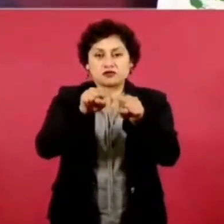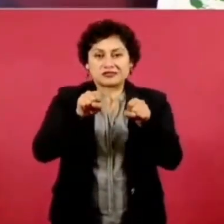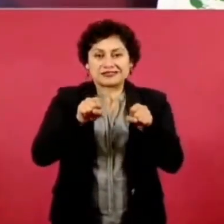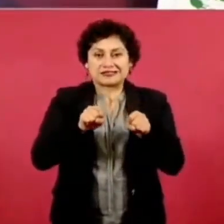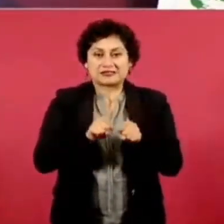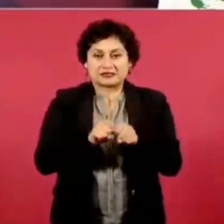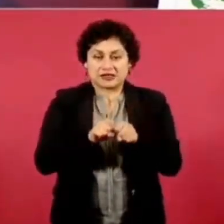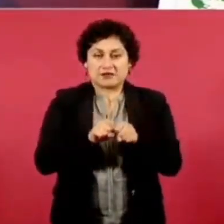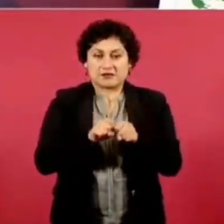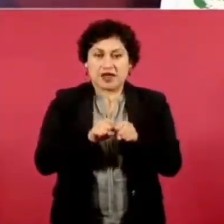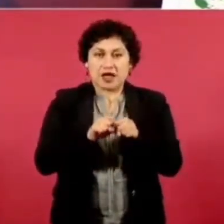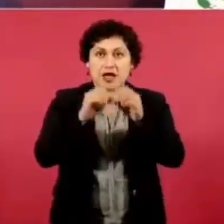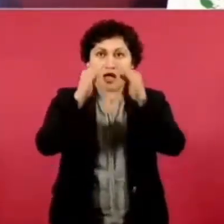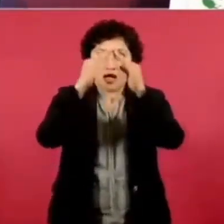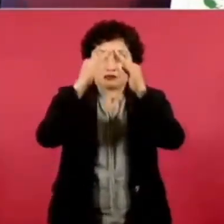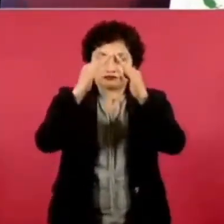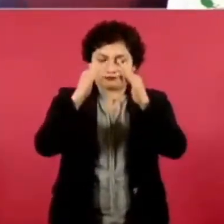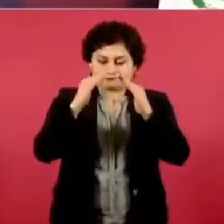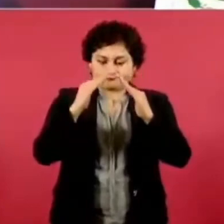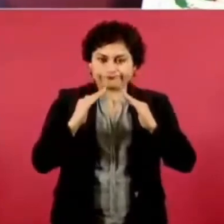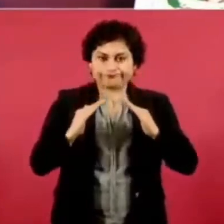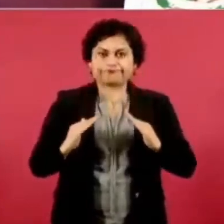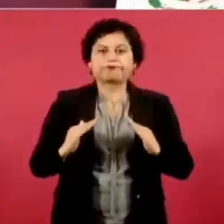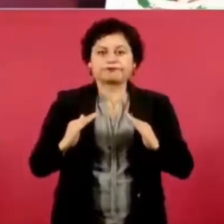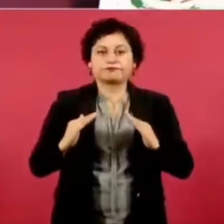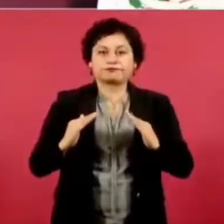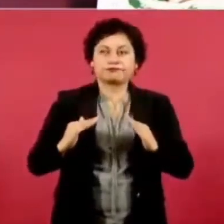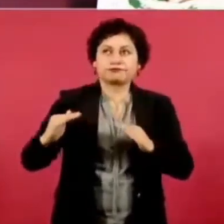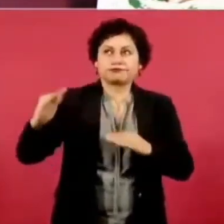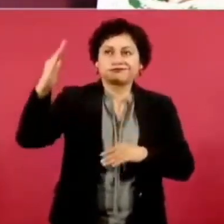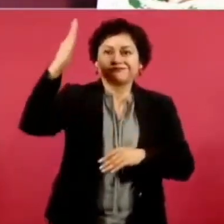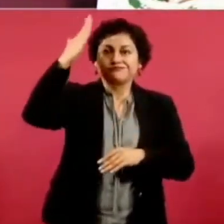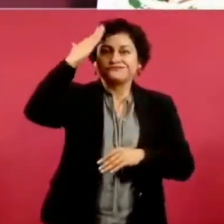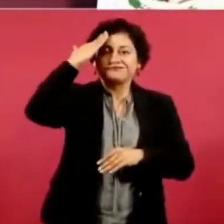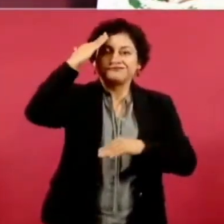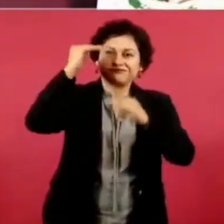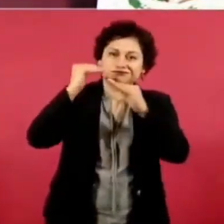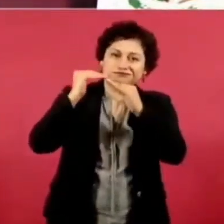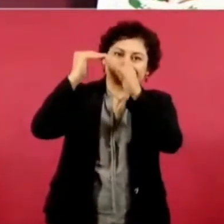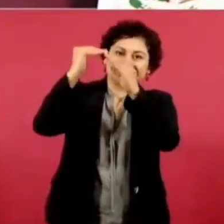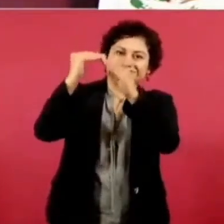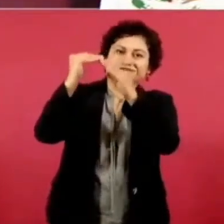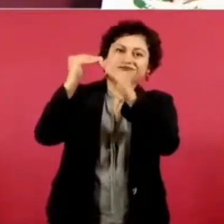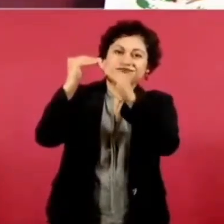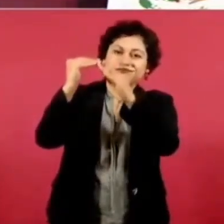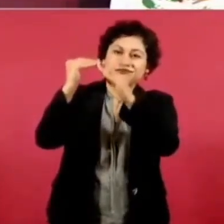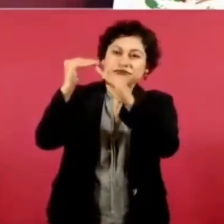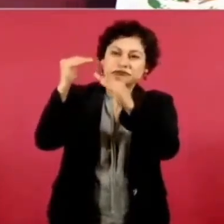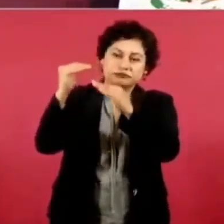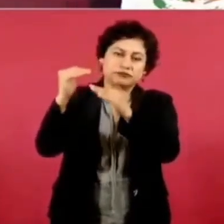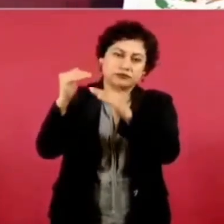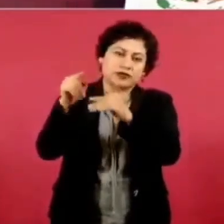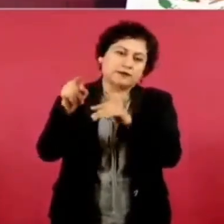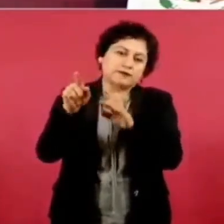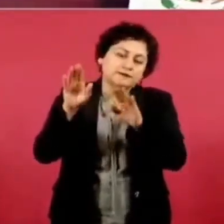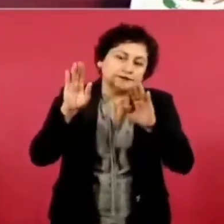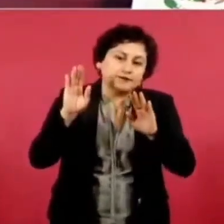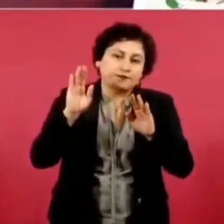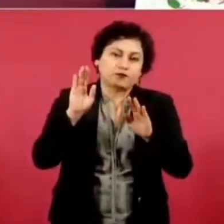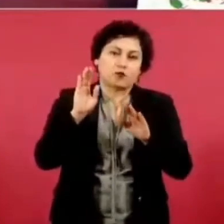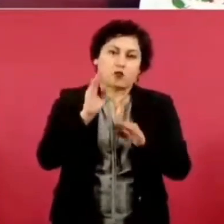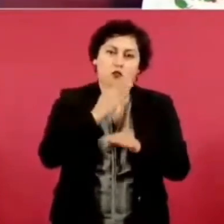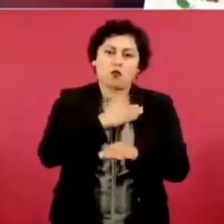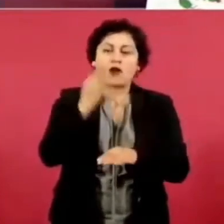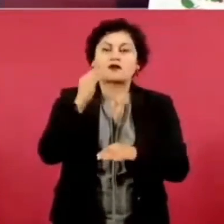Claro, los jefes de Loret y los jefes de los